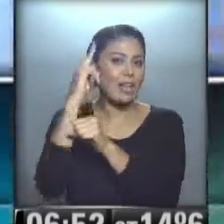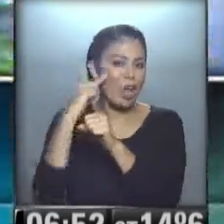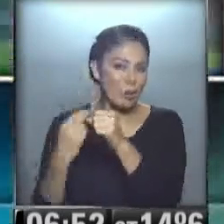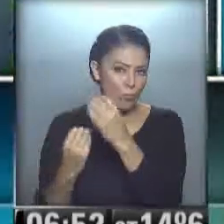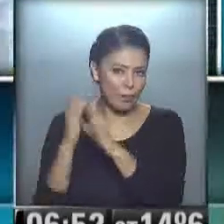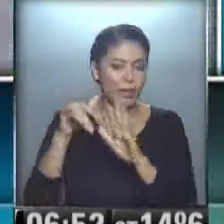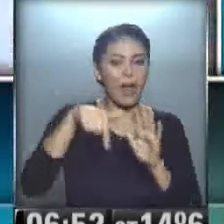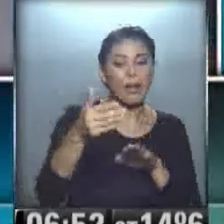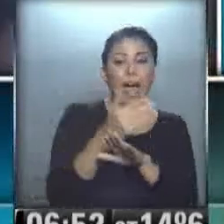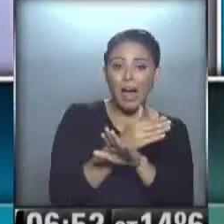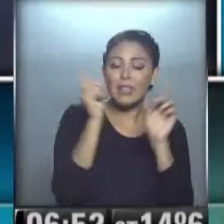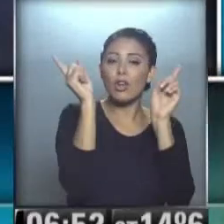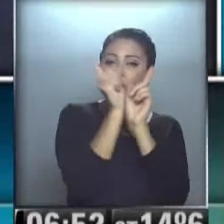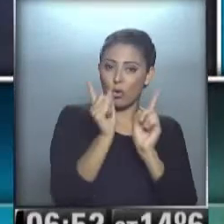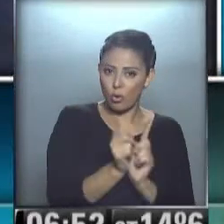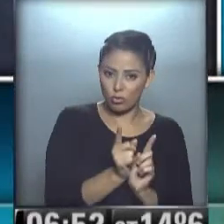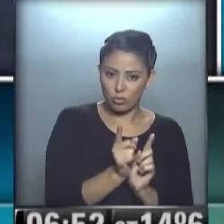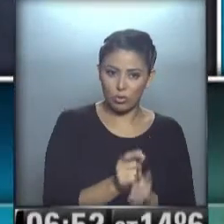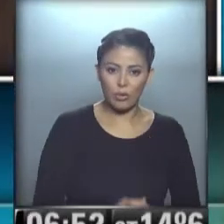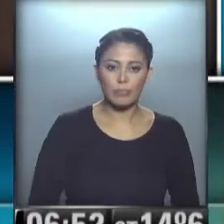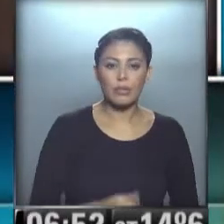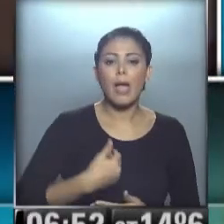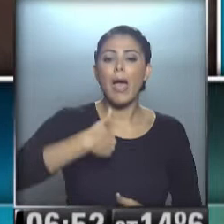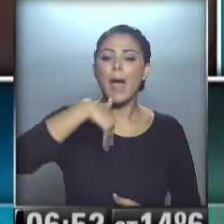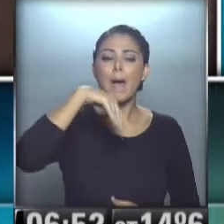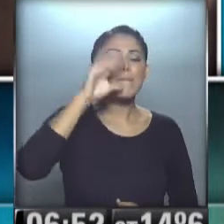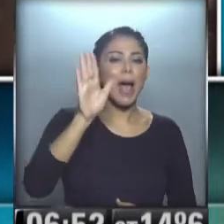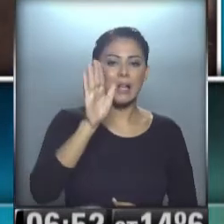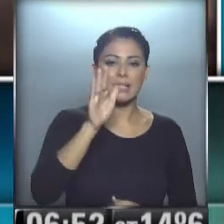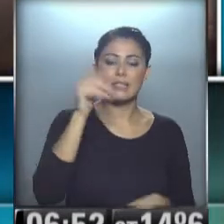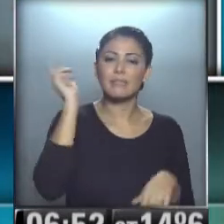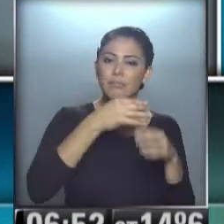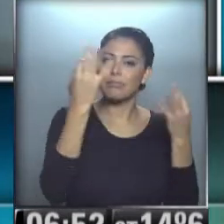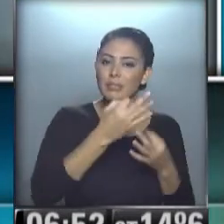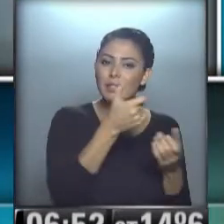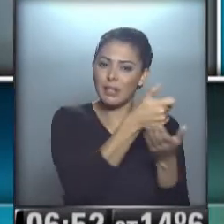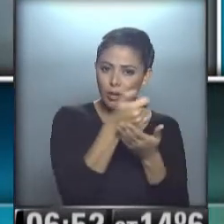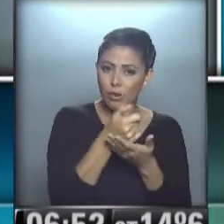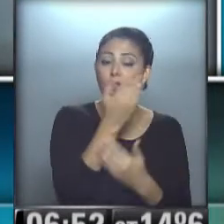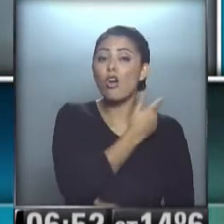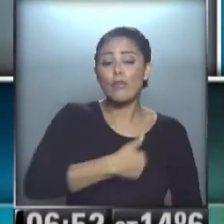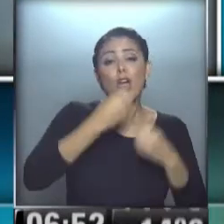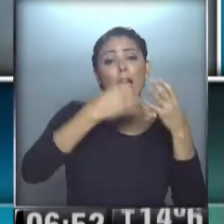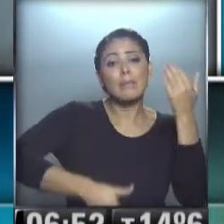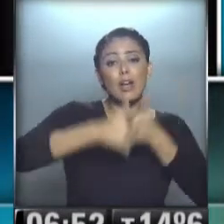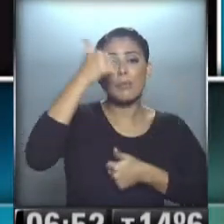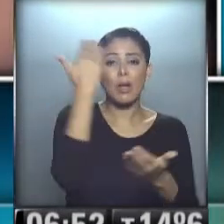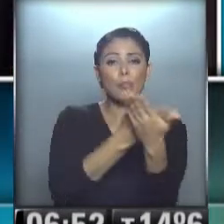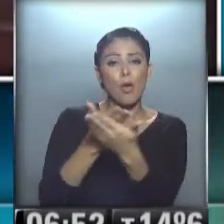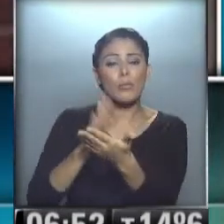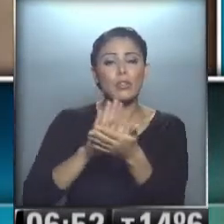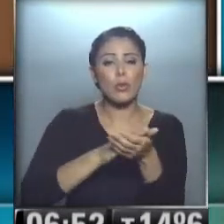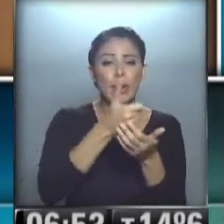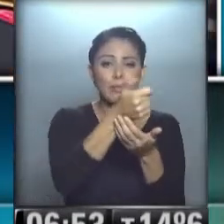todas las noticias... ...anticipo entonces, Nadia... ...más frecuencias para la telefonía celular... ...el gobierno lanzó la licitación para la